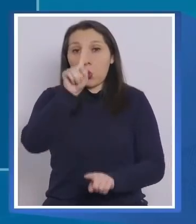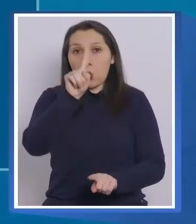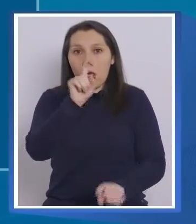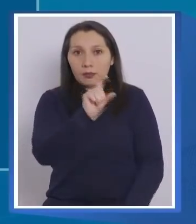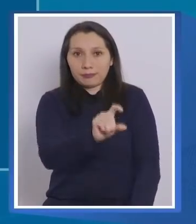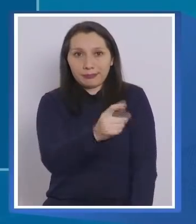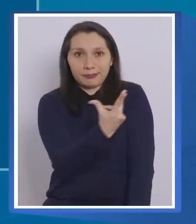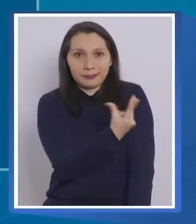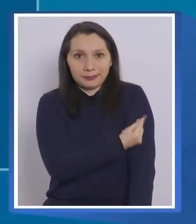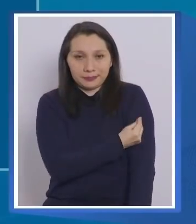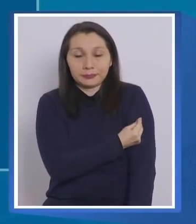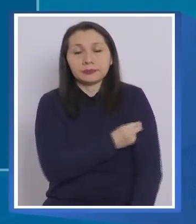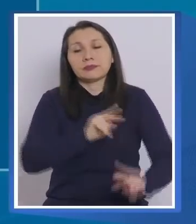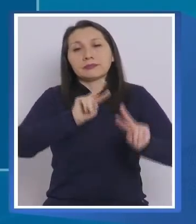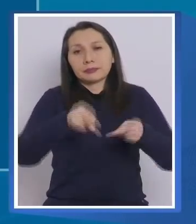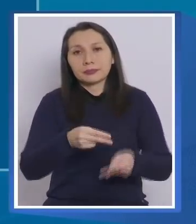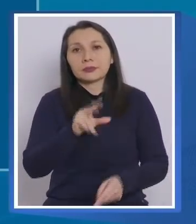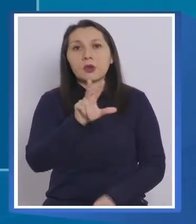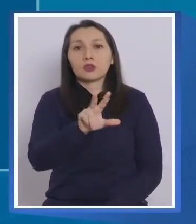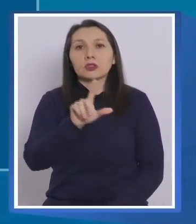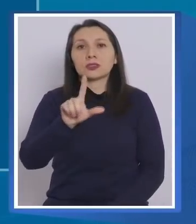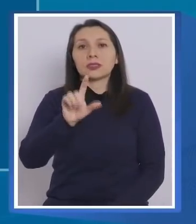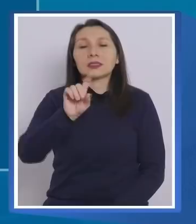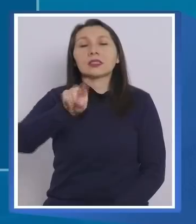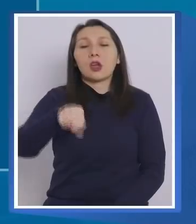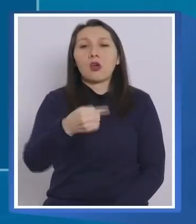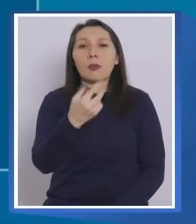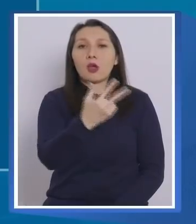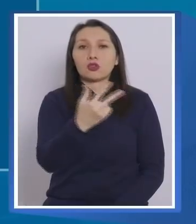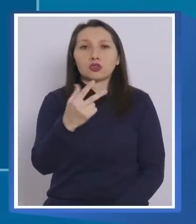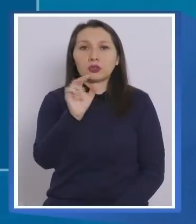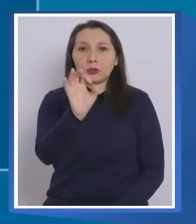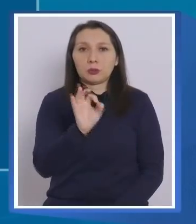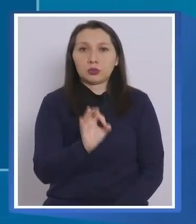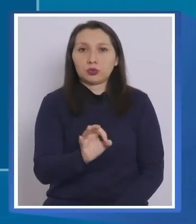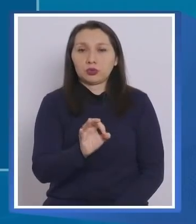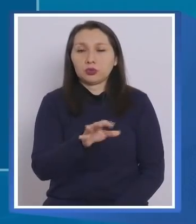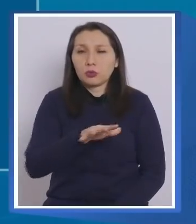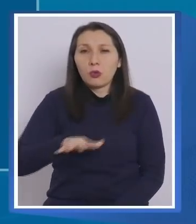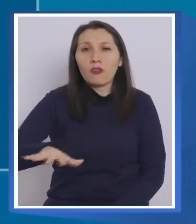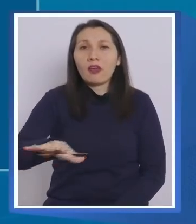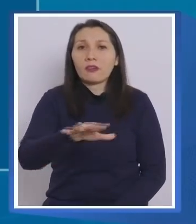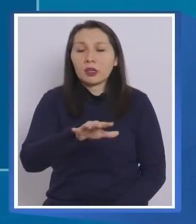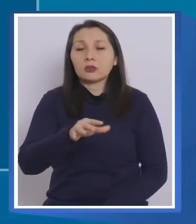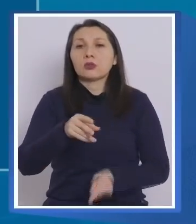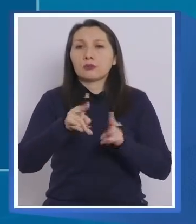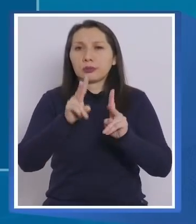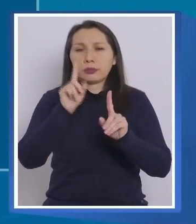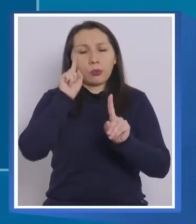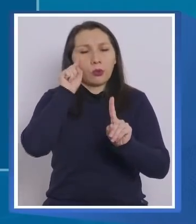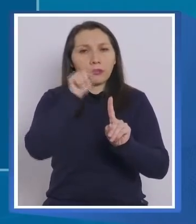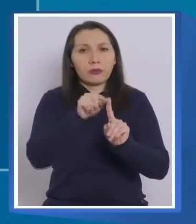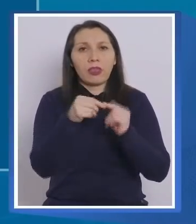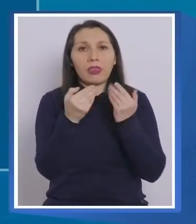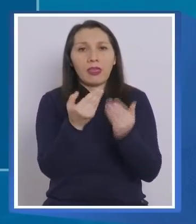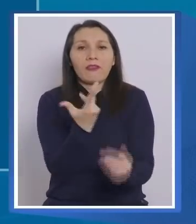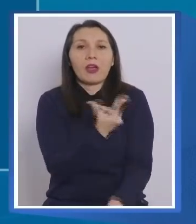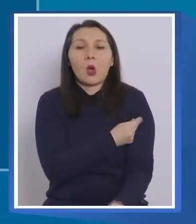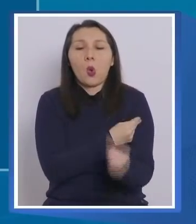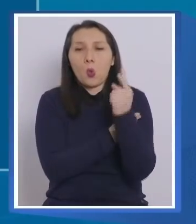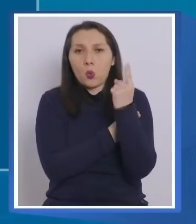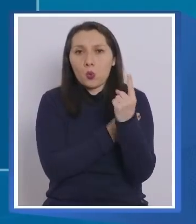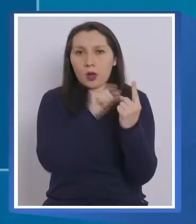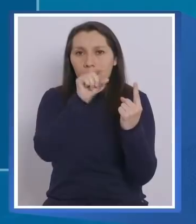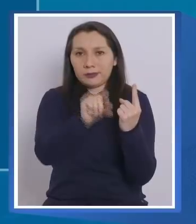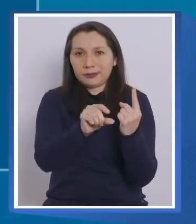dosis. Esto equivale al 87,88% de la población objetivo vacunada con una dosis.